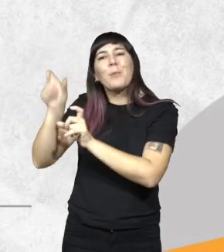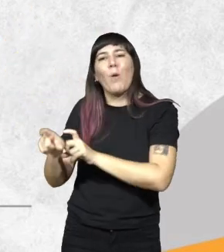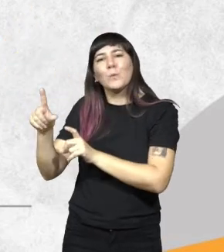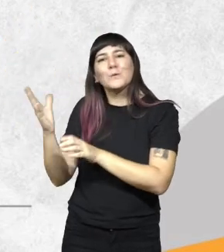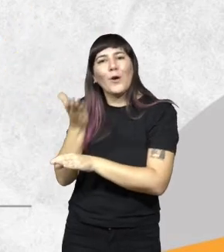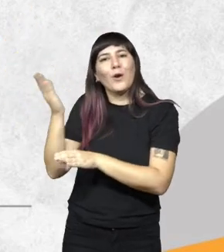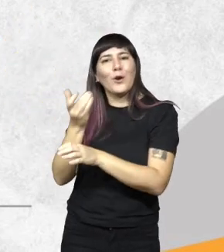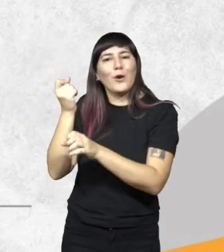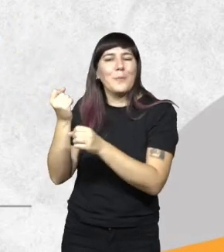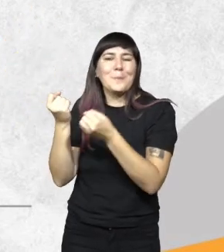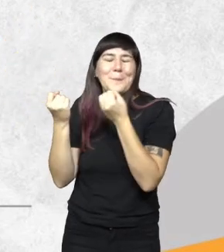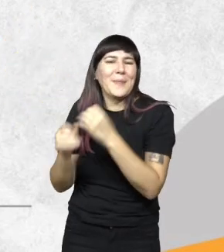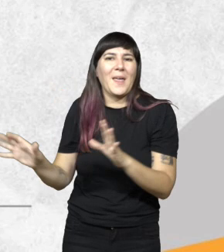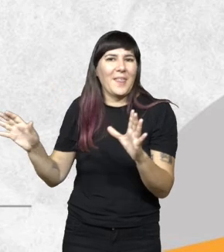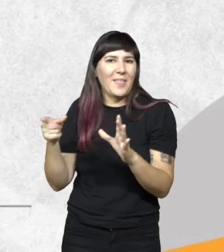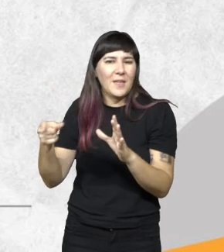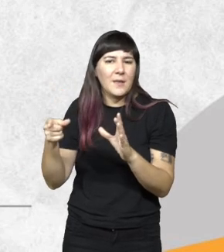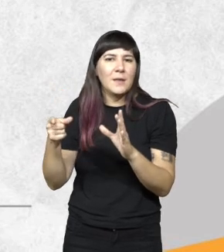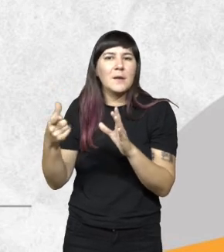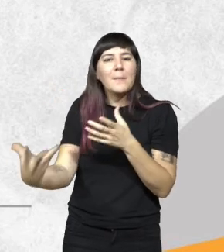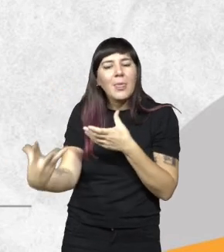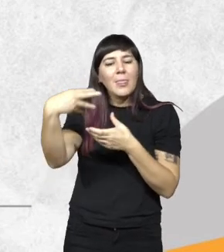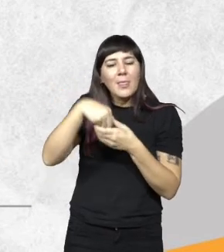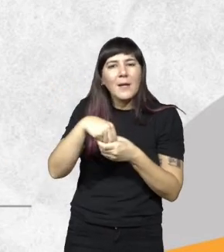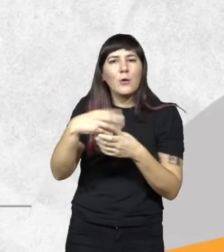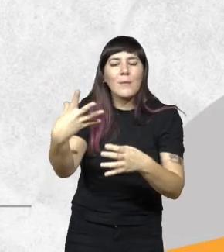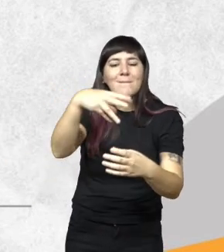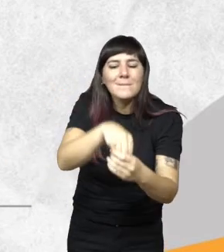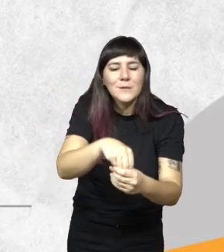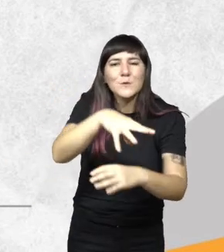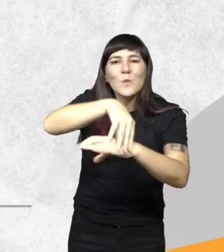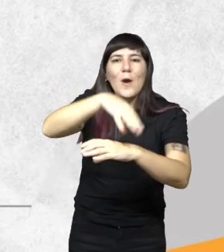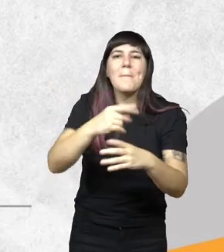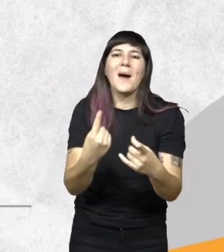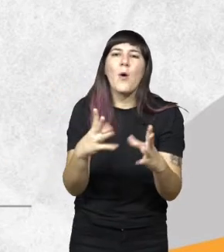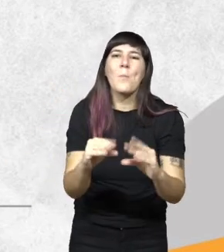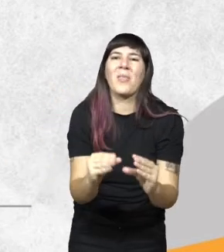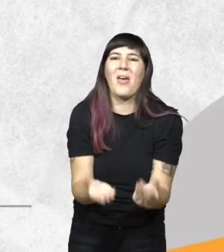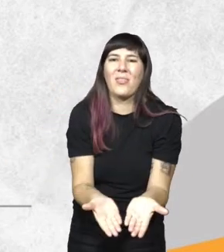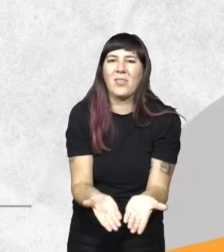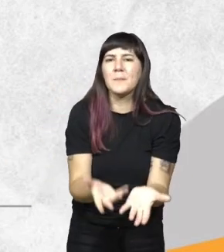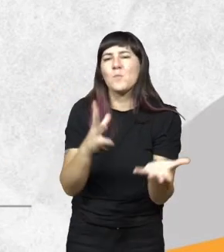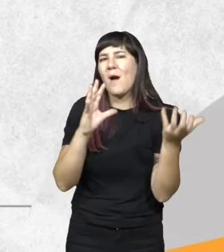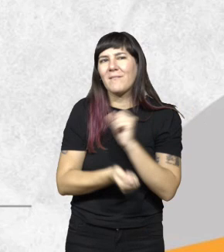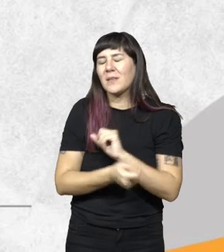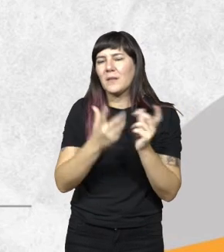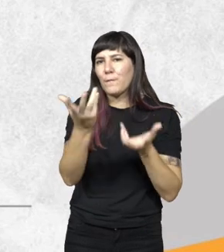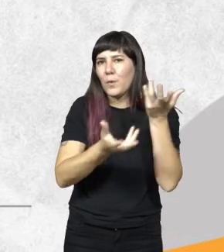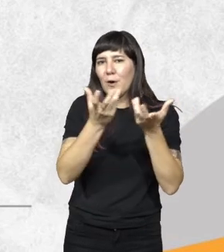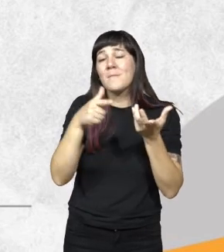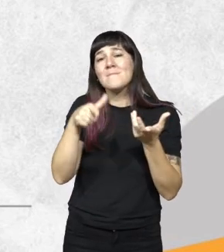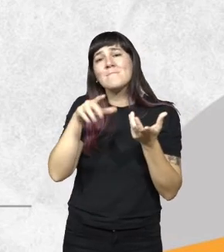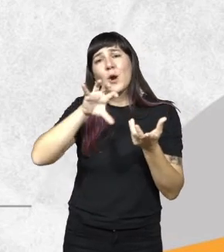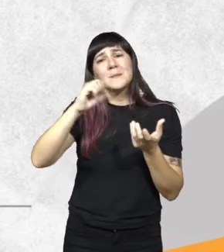pierde la posibilidad de incorporarlo al suelo para mantener la humedad que en nuestra provincia es muy importante porque no se riega